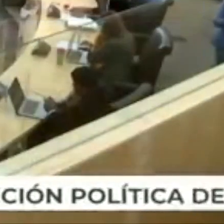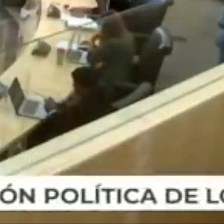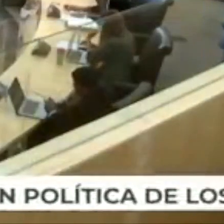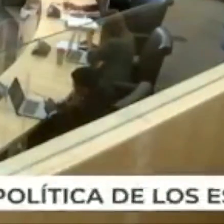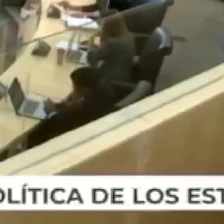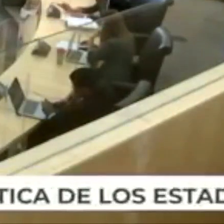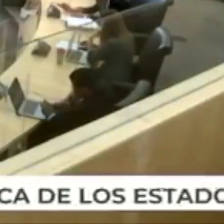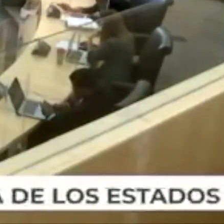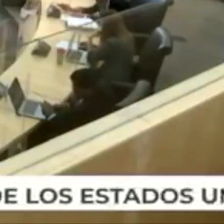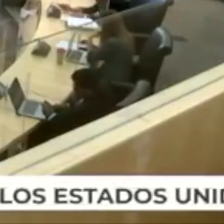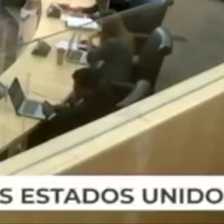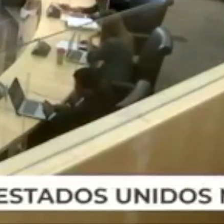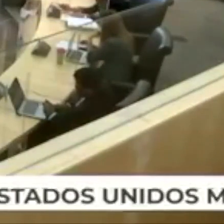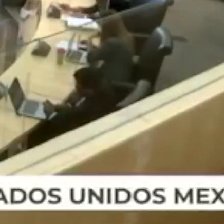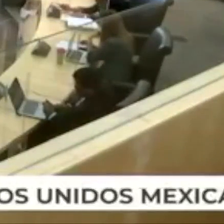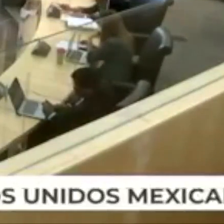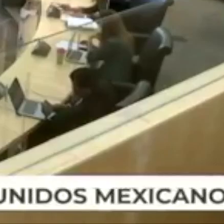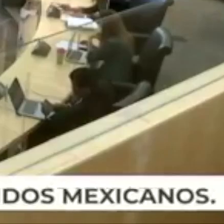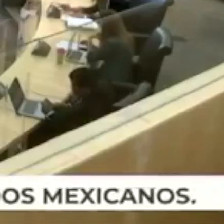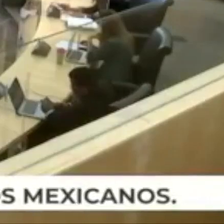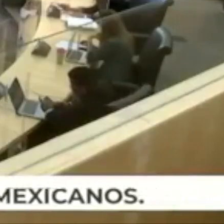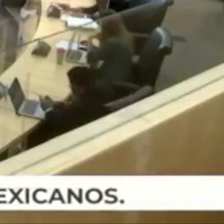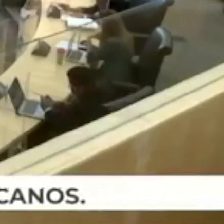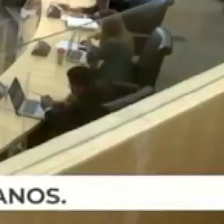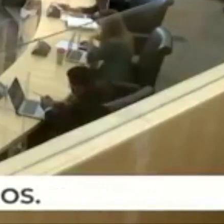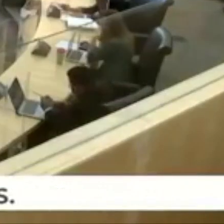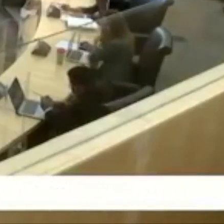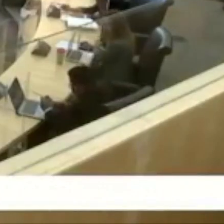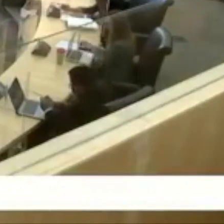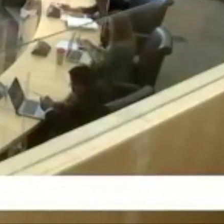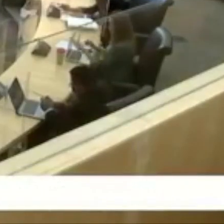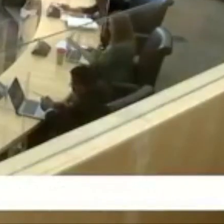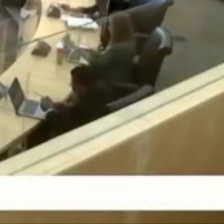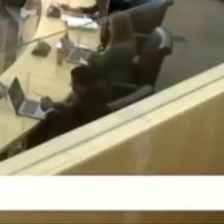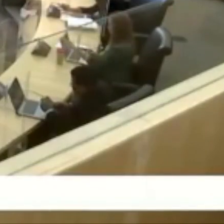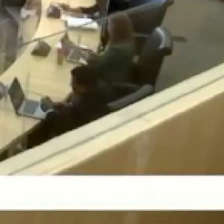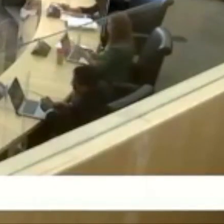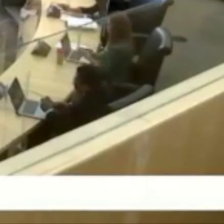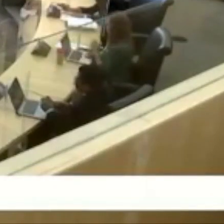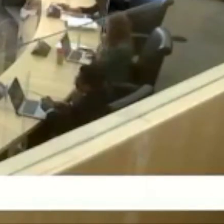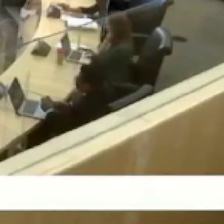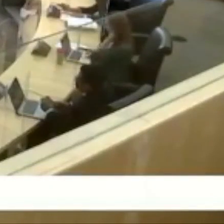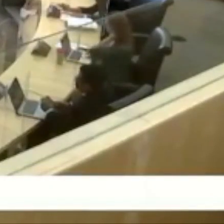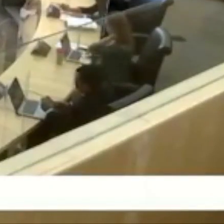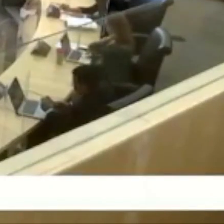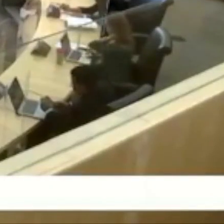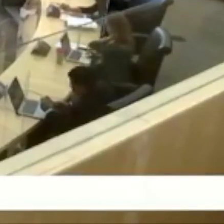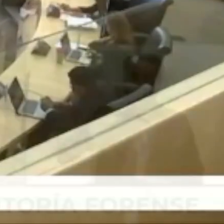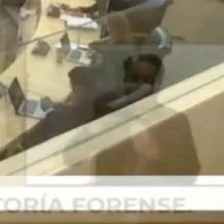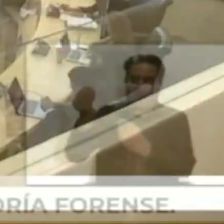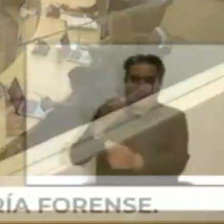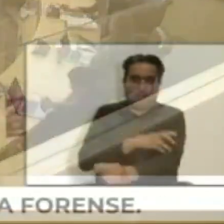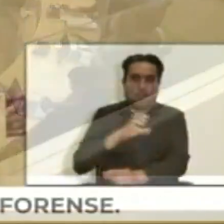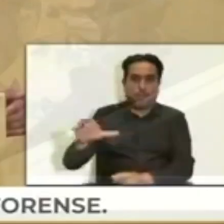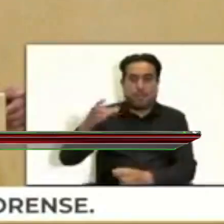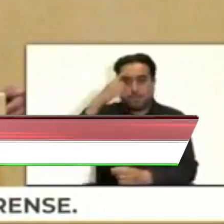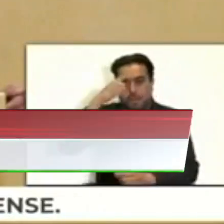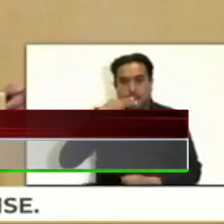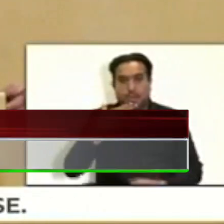evidenciar hechos, actos u omisiones que impliquen alguna irregularidad o conducta ilícita.